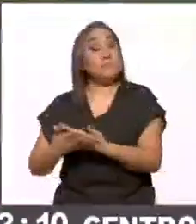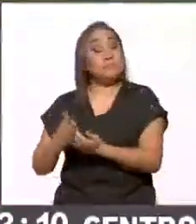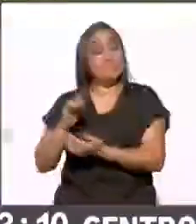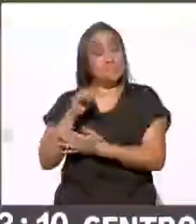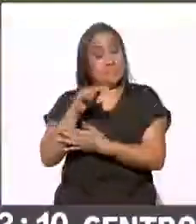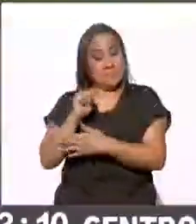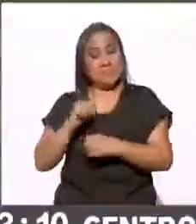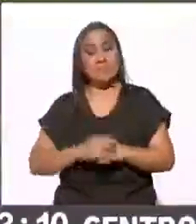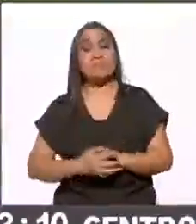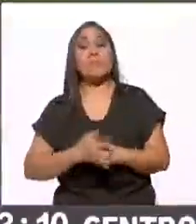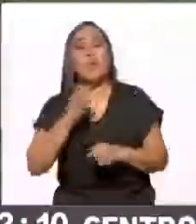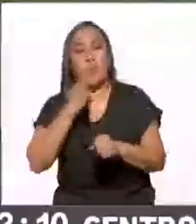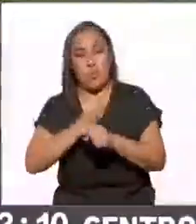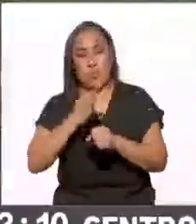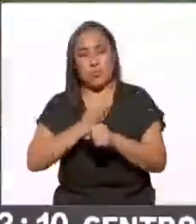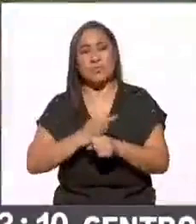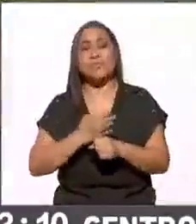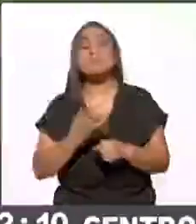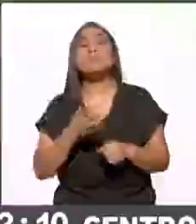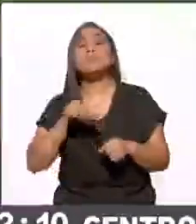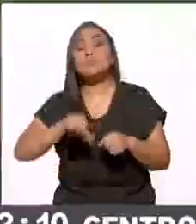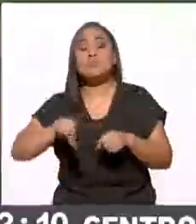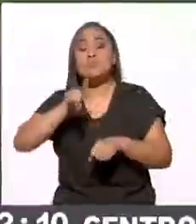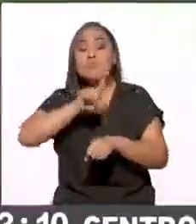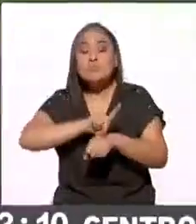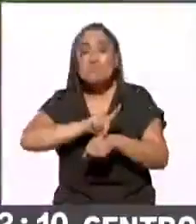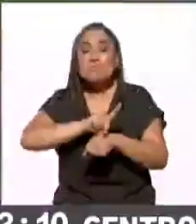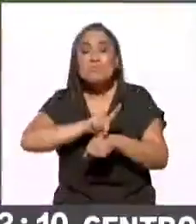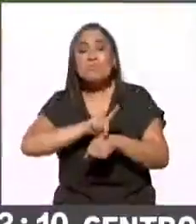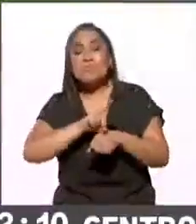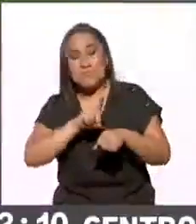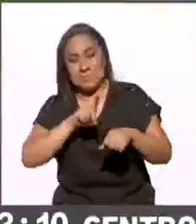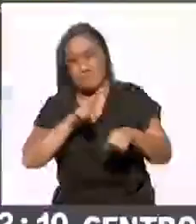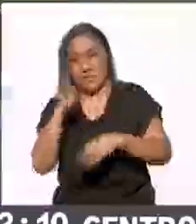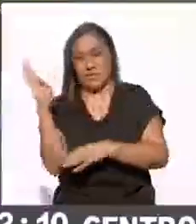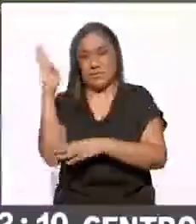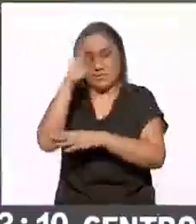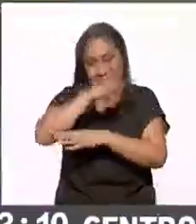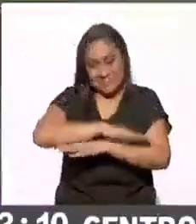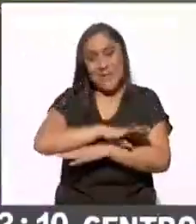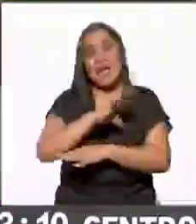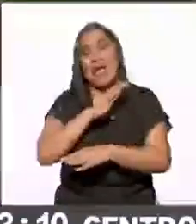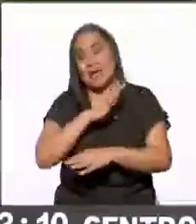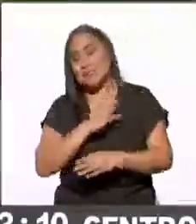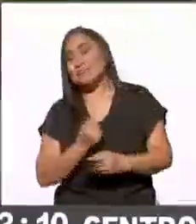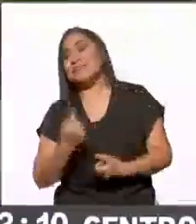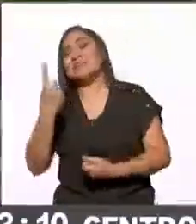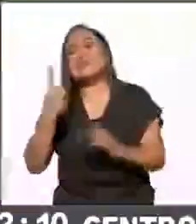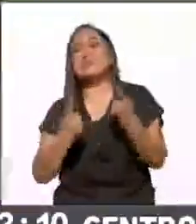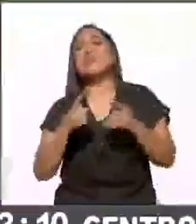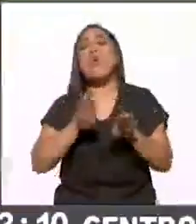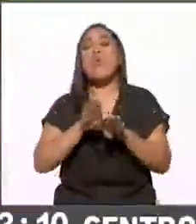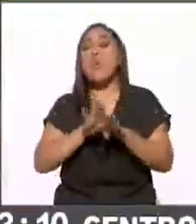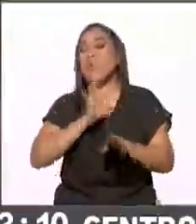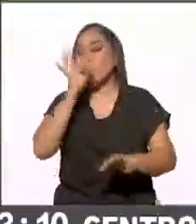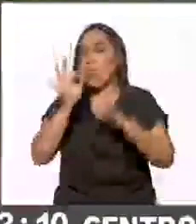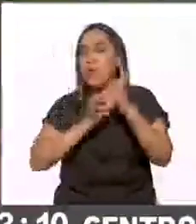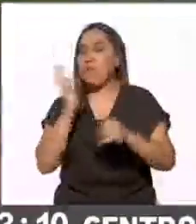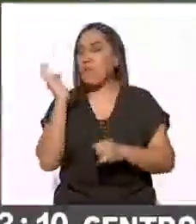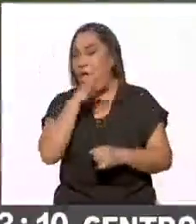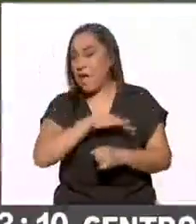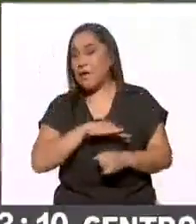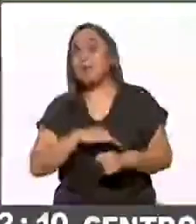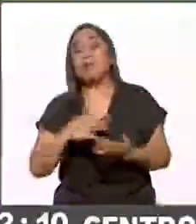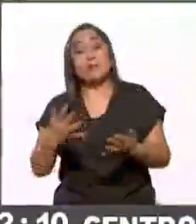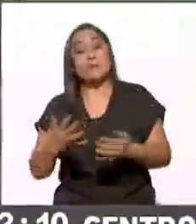jornada no estuvo exenta de la difusión de noticias falsas. En primer